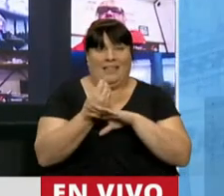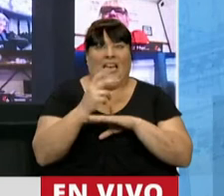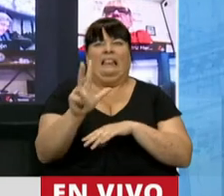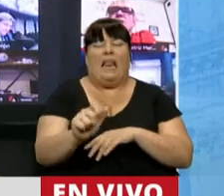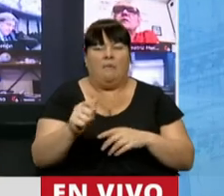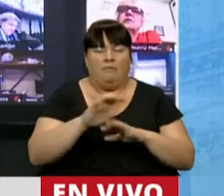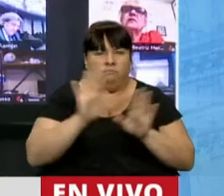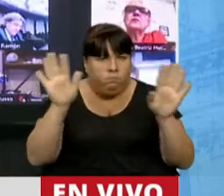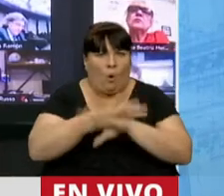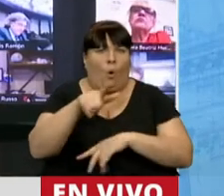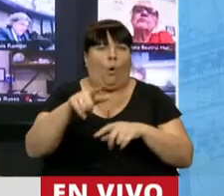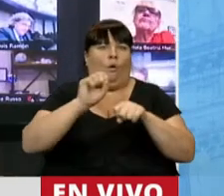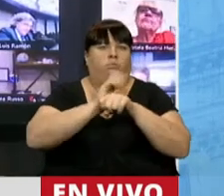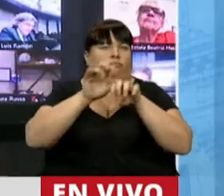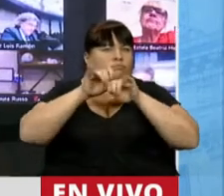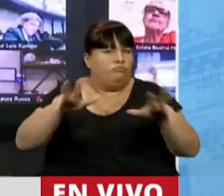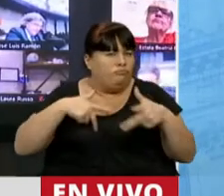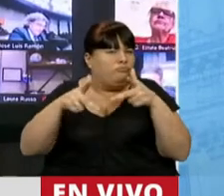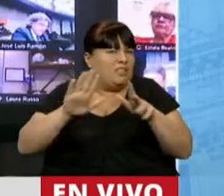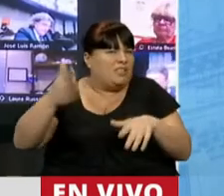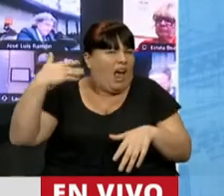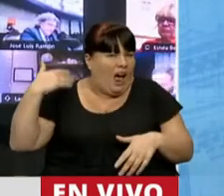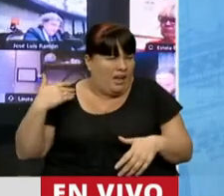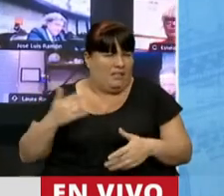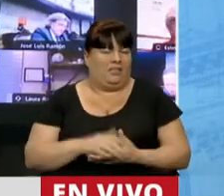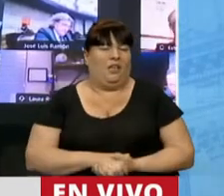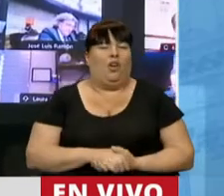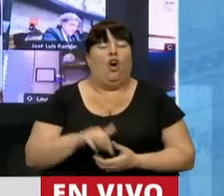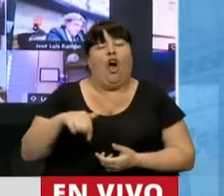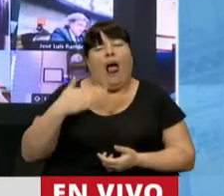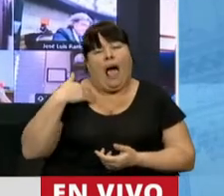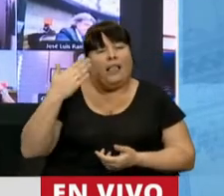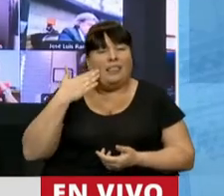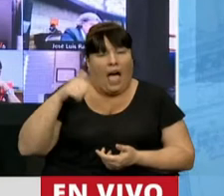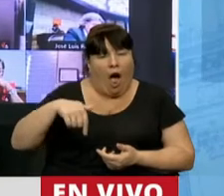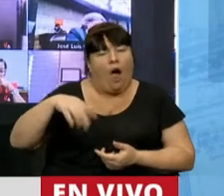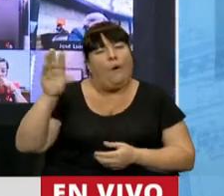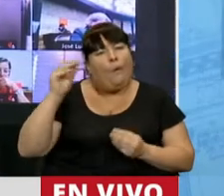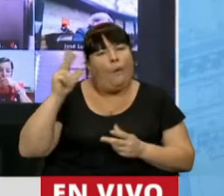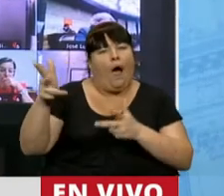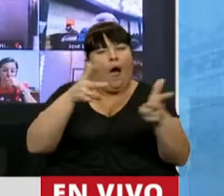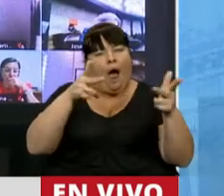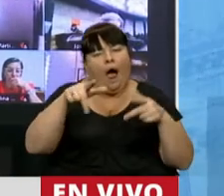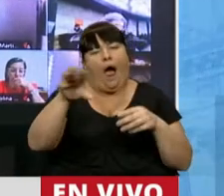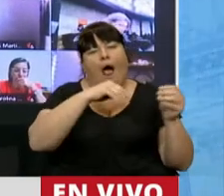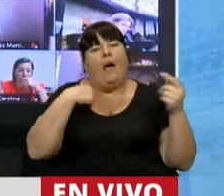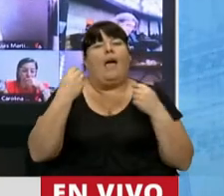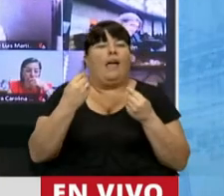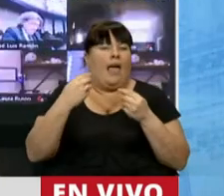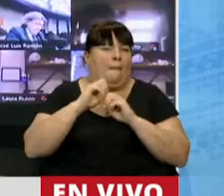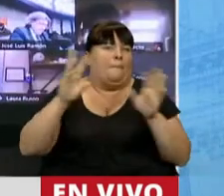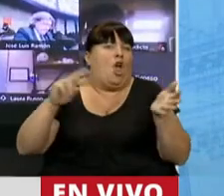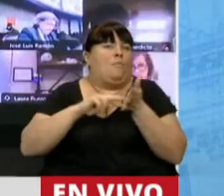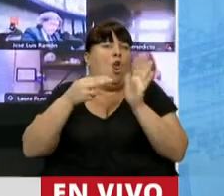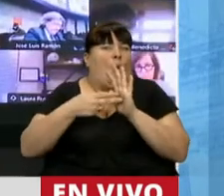enfrentarlo, ya lo dijimos el otro día. Nunca escuché esta tarde hablar de lo que nos dejaron, de la peor